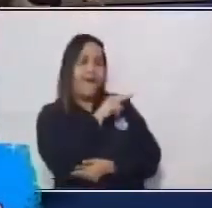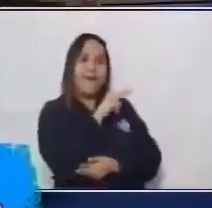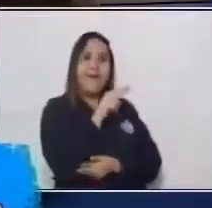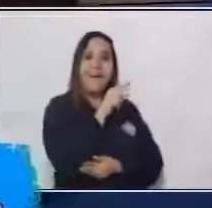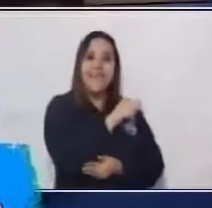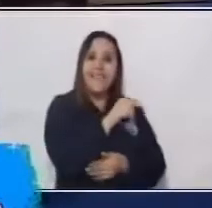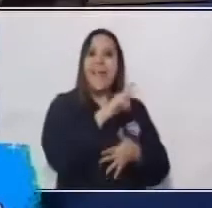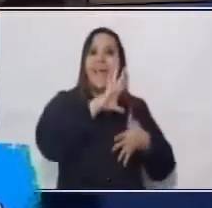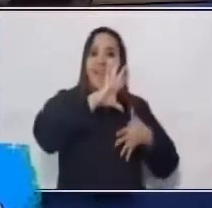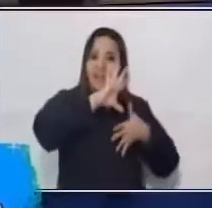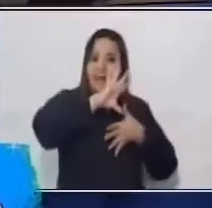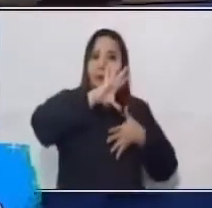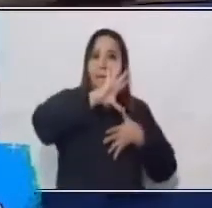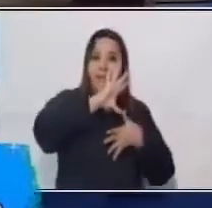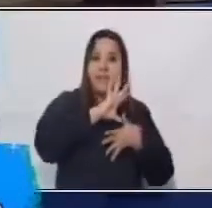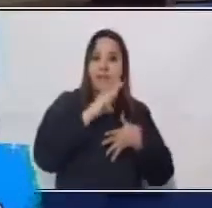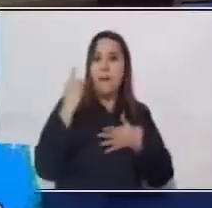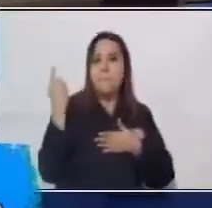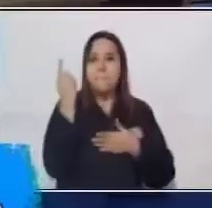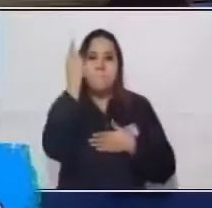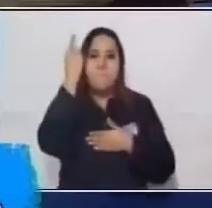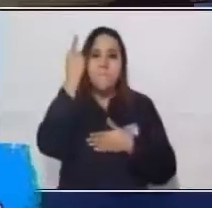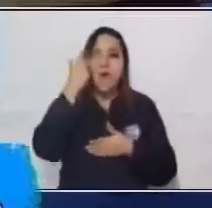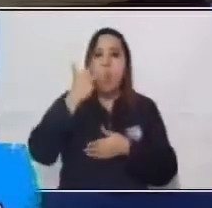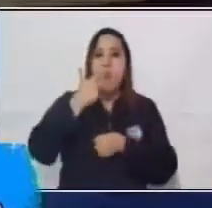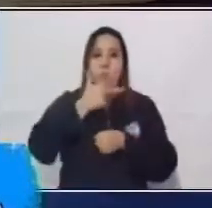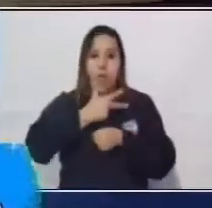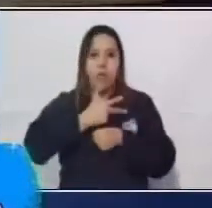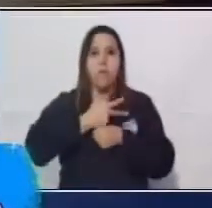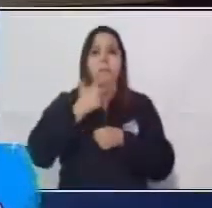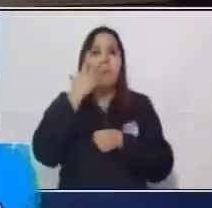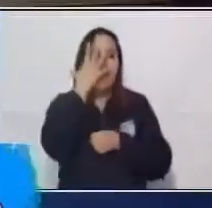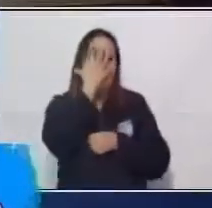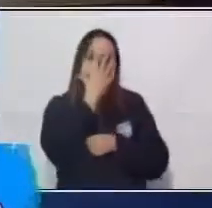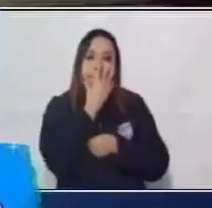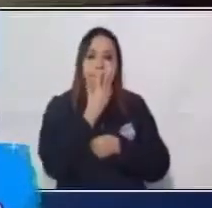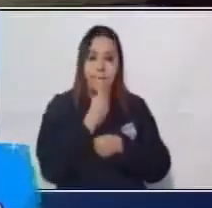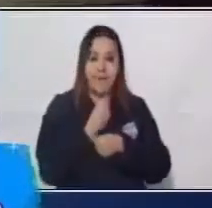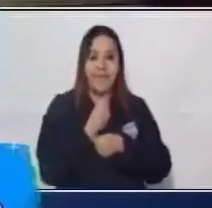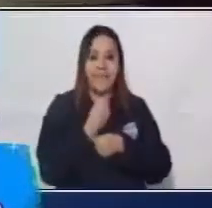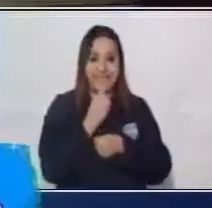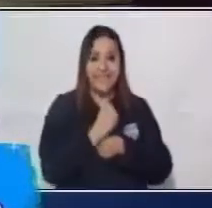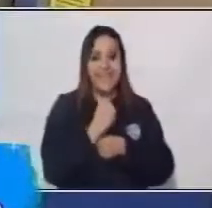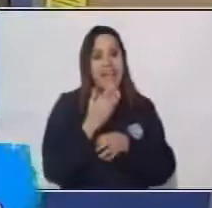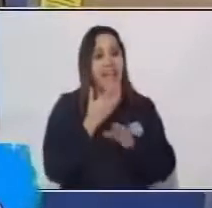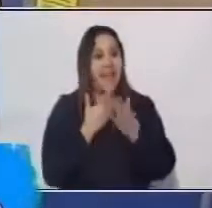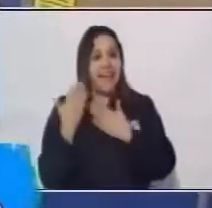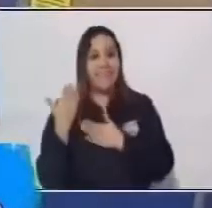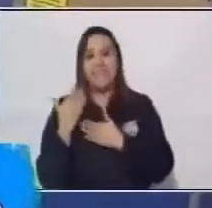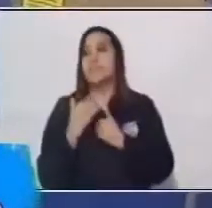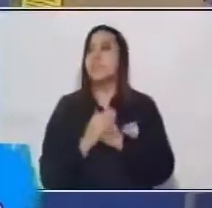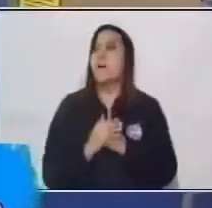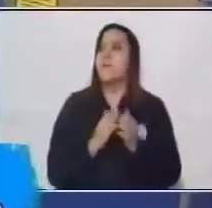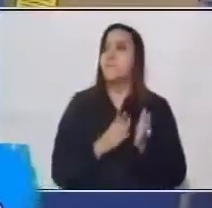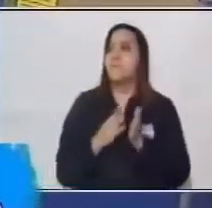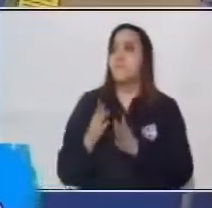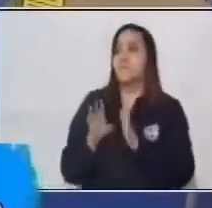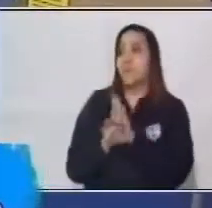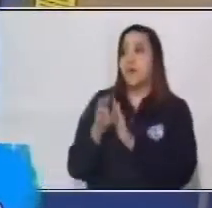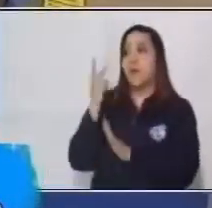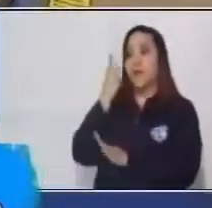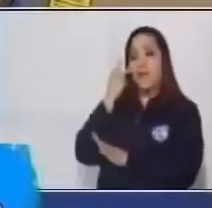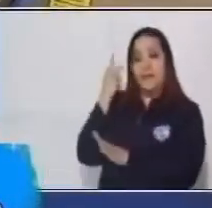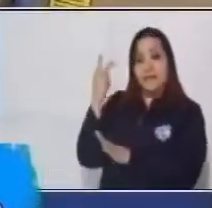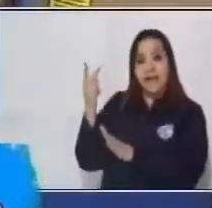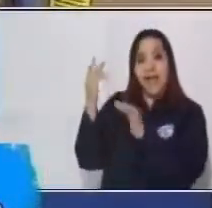especialmente en Guatemala. Vamos a ver aquí en que en esta imagen nos denota bastante bien lo que